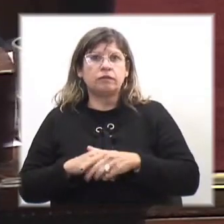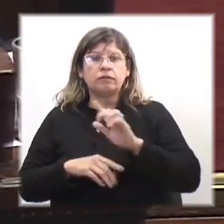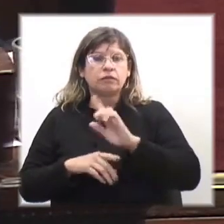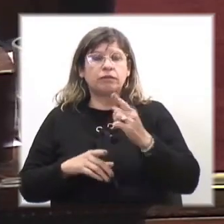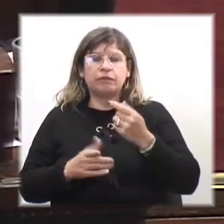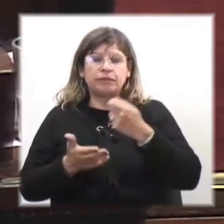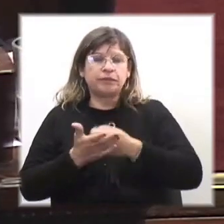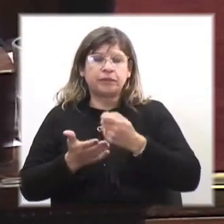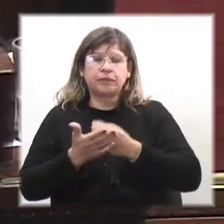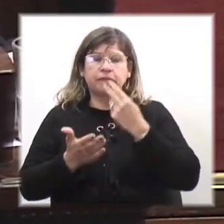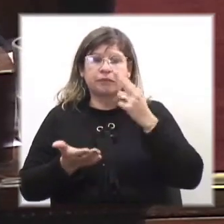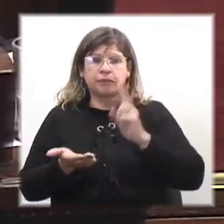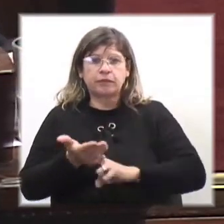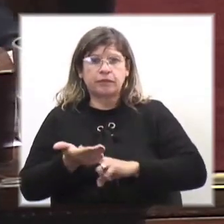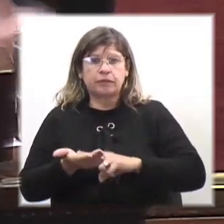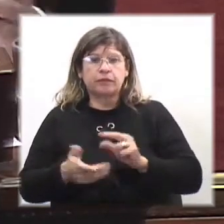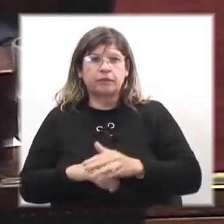aportes.